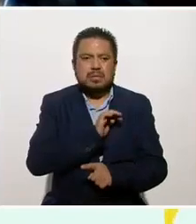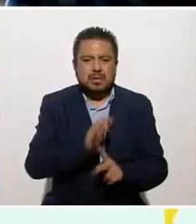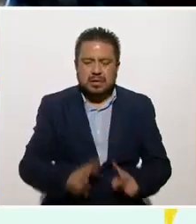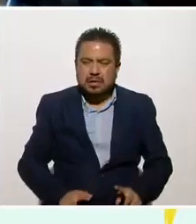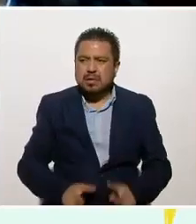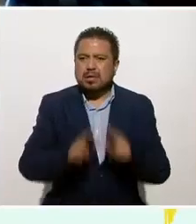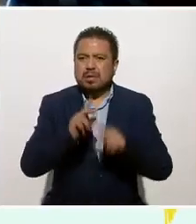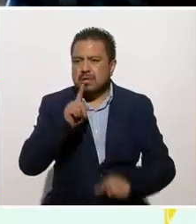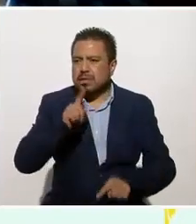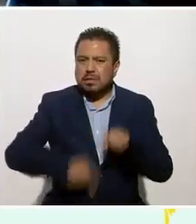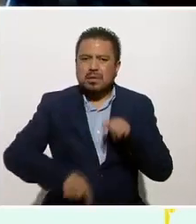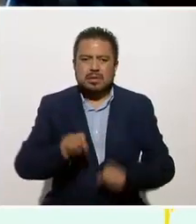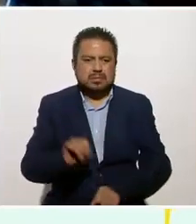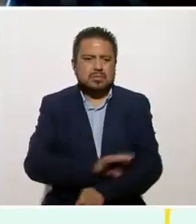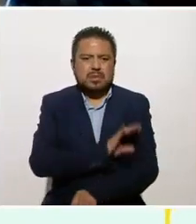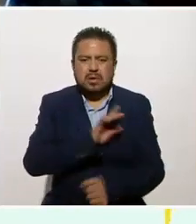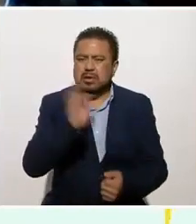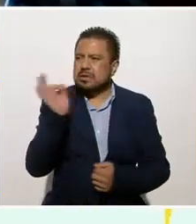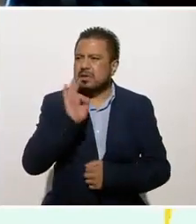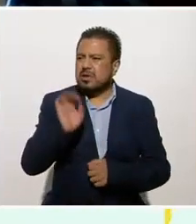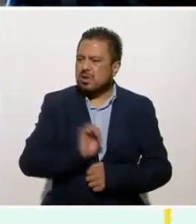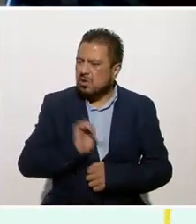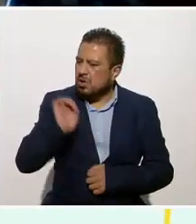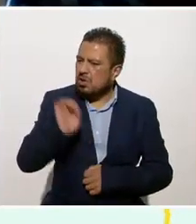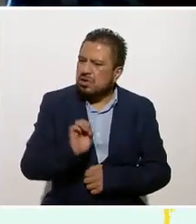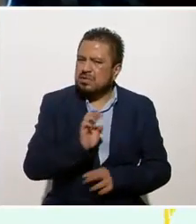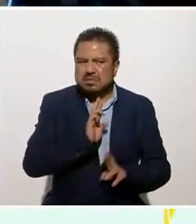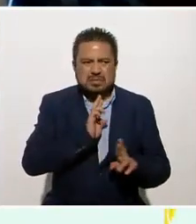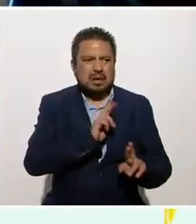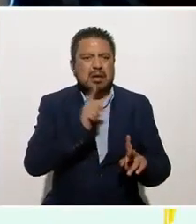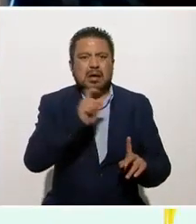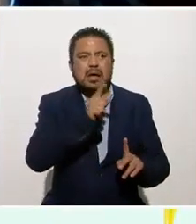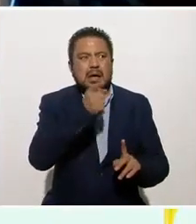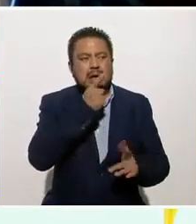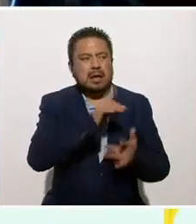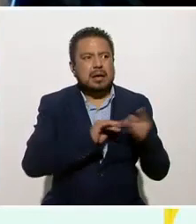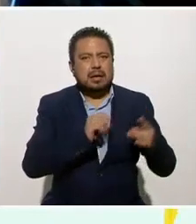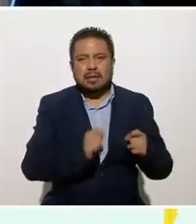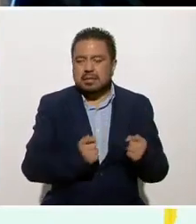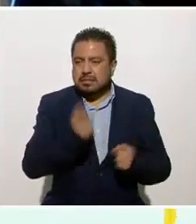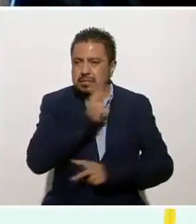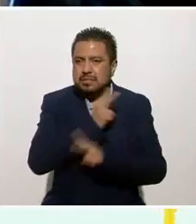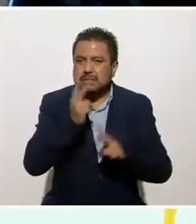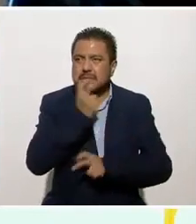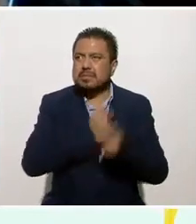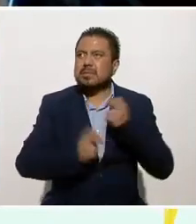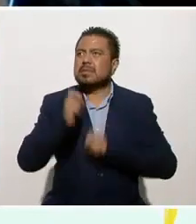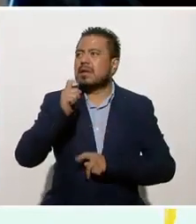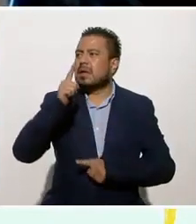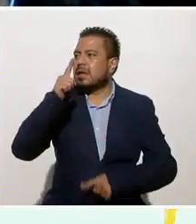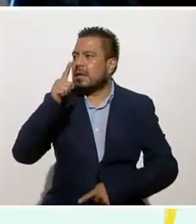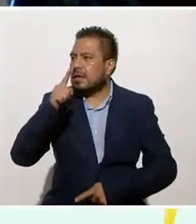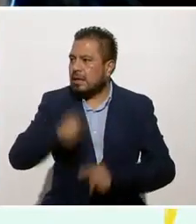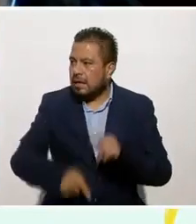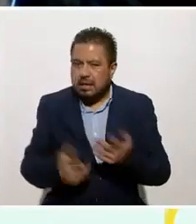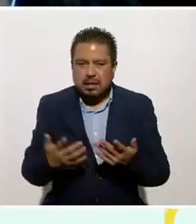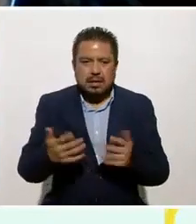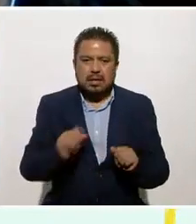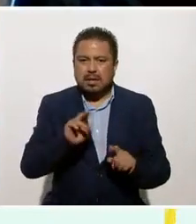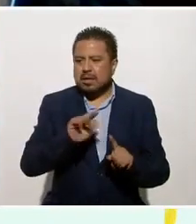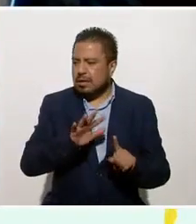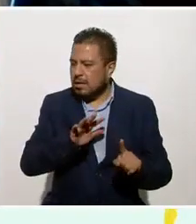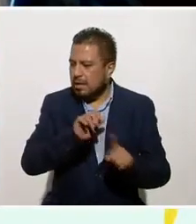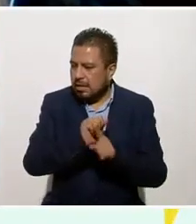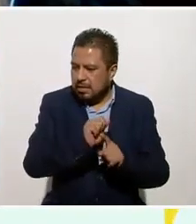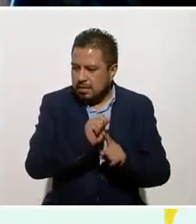esas emociones, a lo mejor de odio, esas reacciones, cuando tú cortas y ya no llega a ese